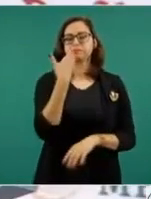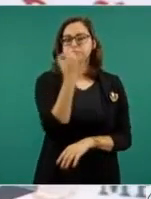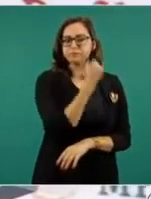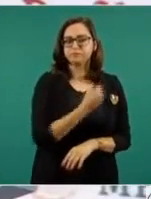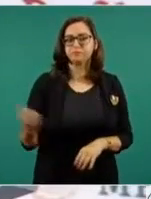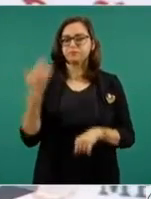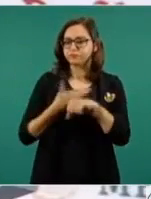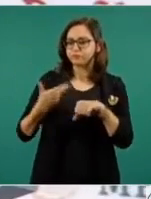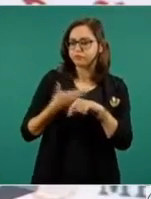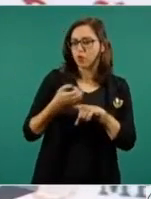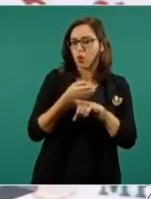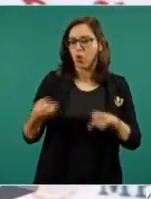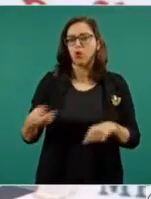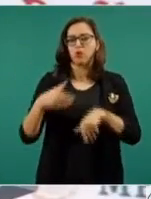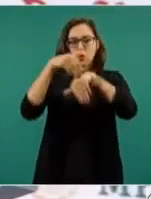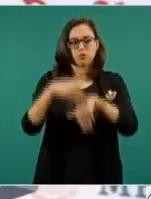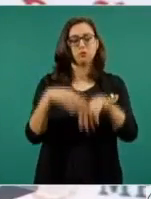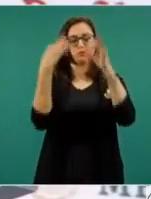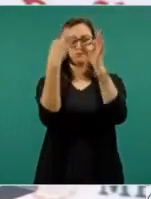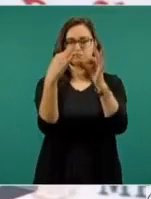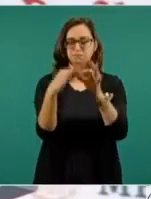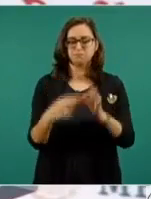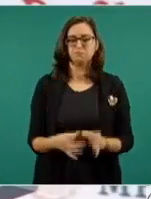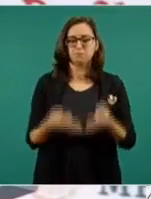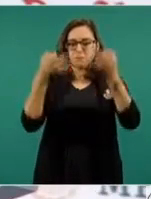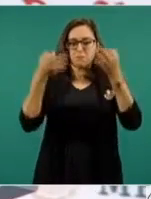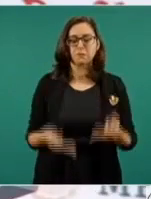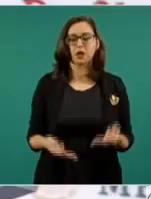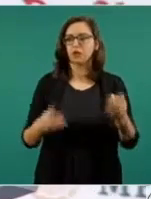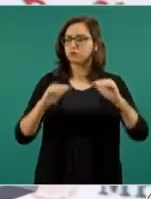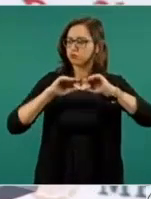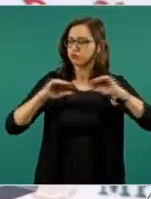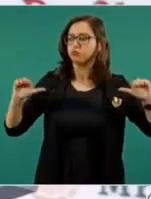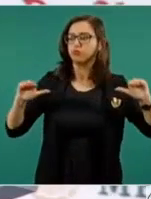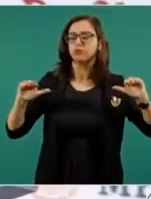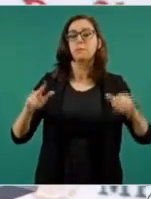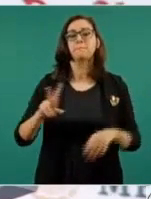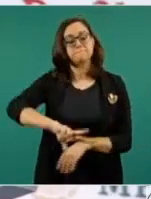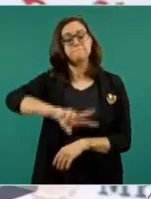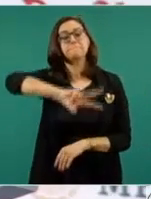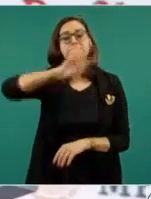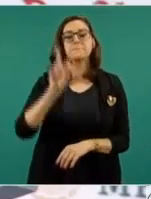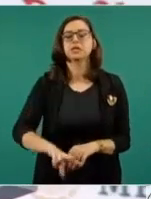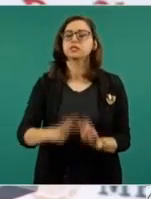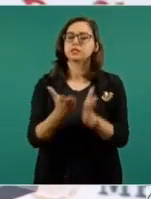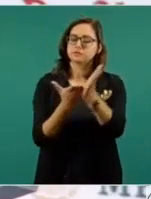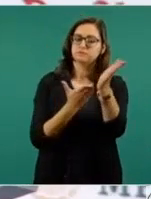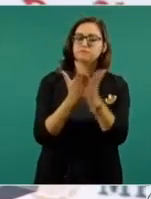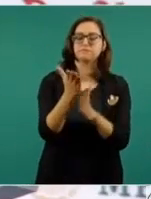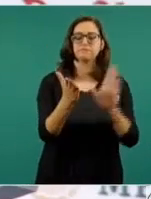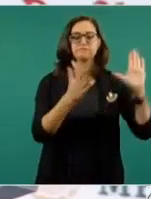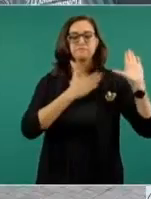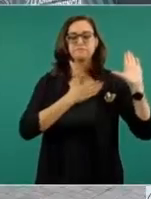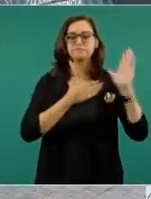logísticas, disciplina y marcialidad, ratificando la lealtad, el compromiso de